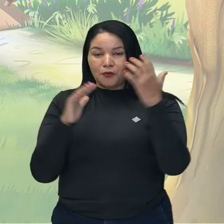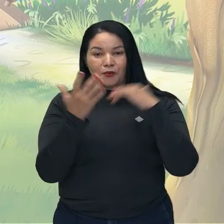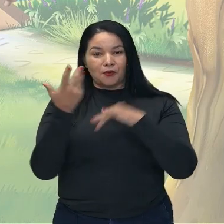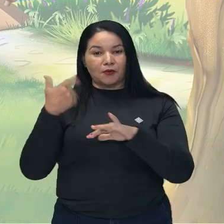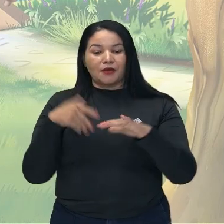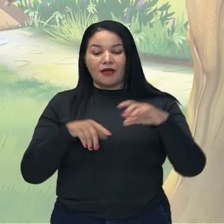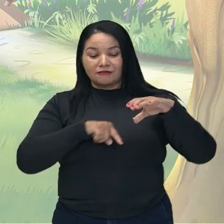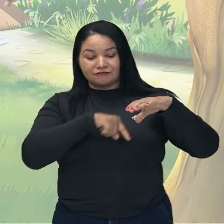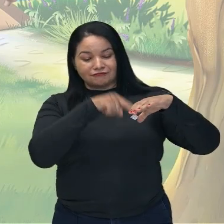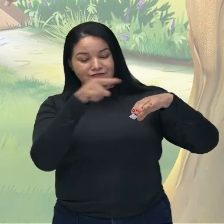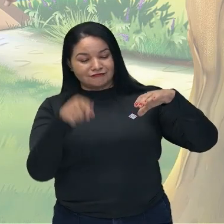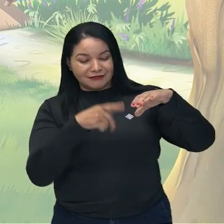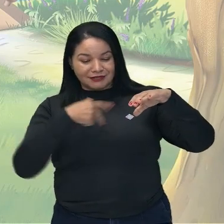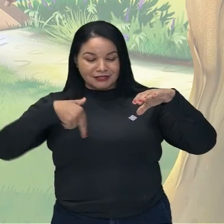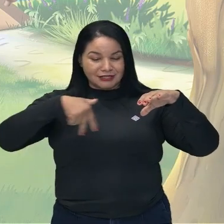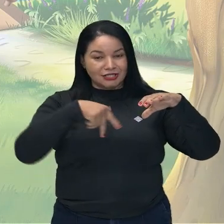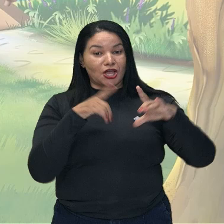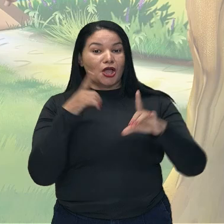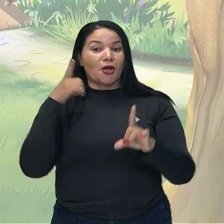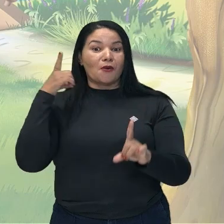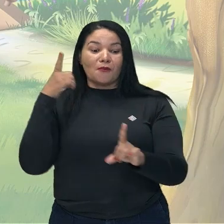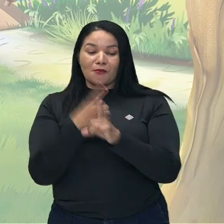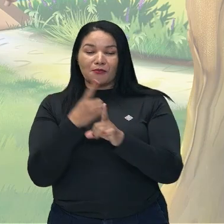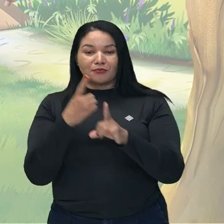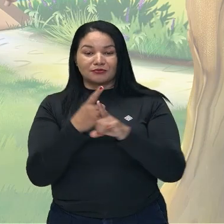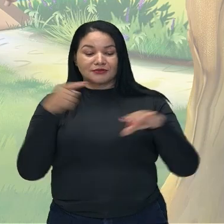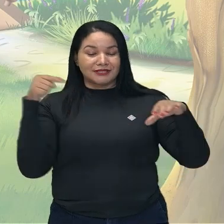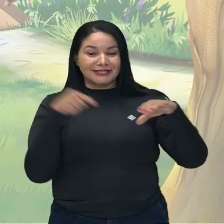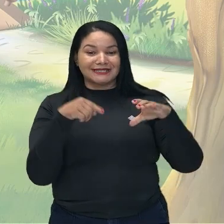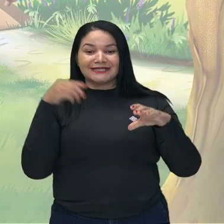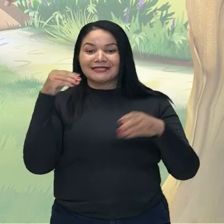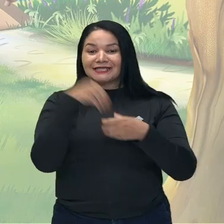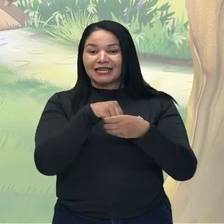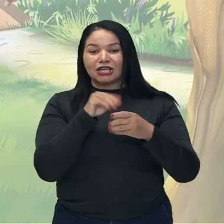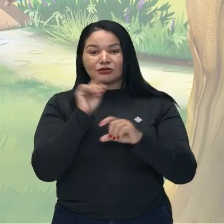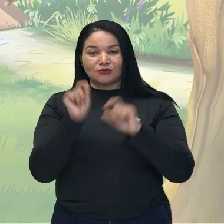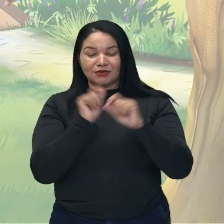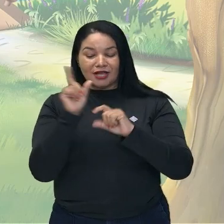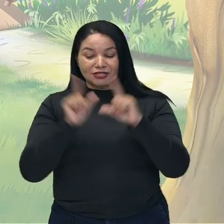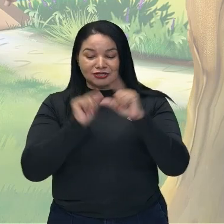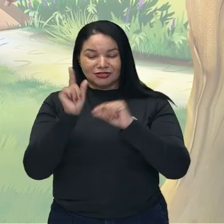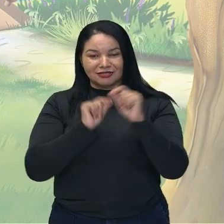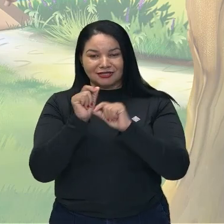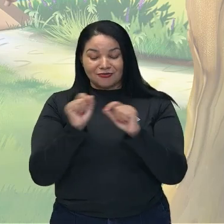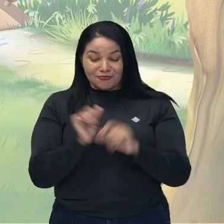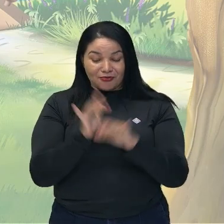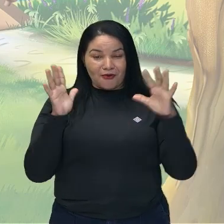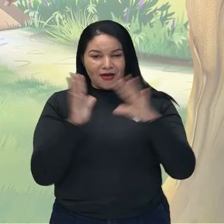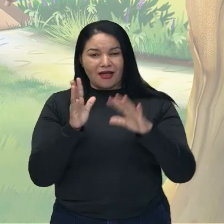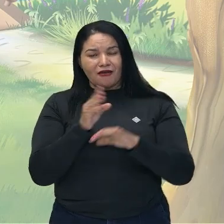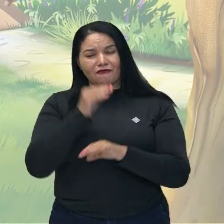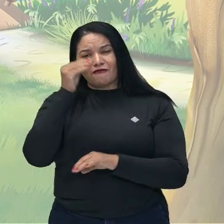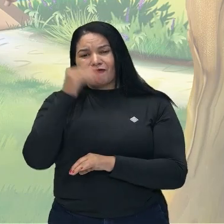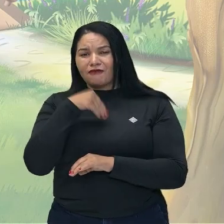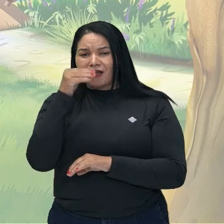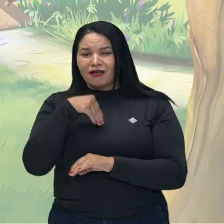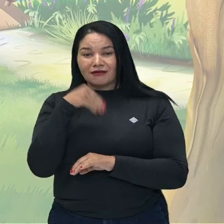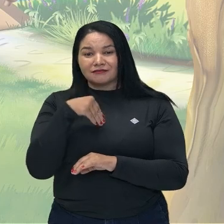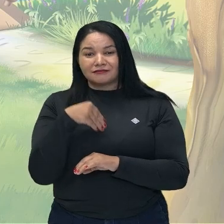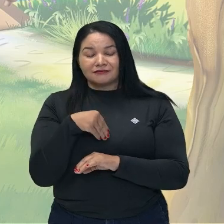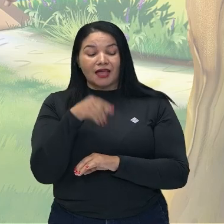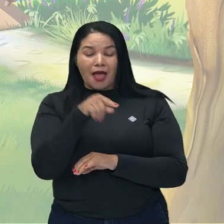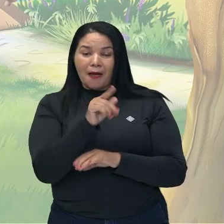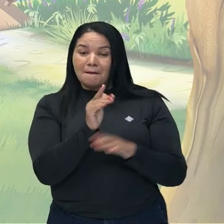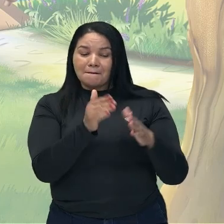caverna. Y en esta caverna, ella encuentra la estrella mágica que está sin fuerza. La estrella pide